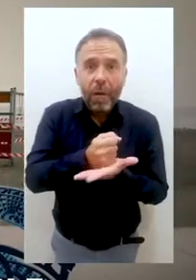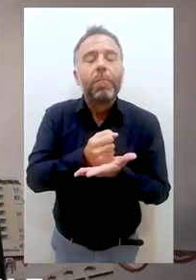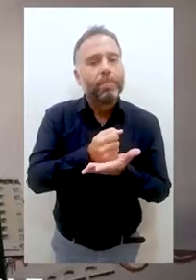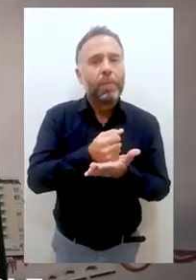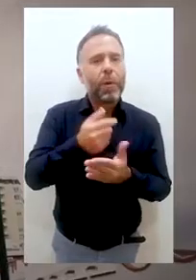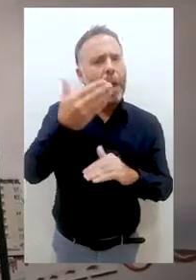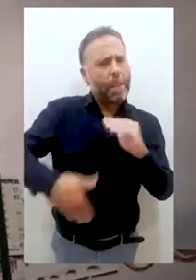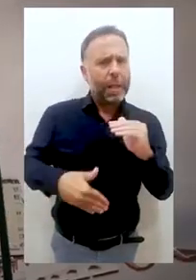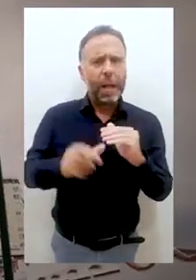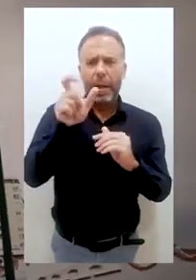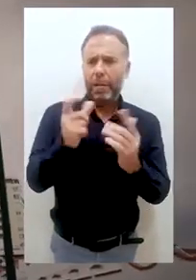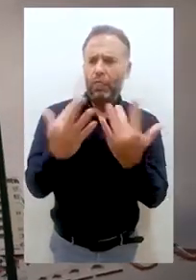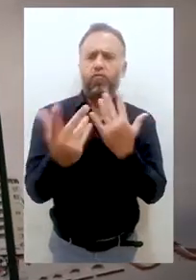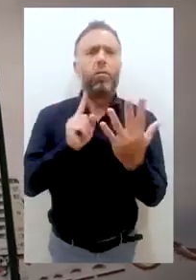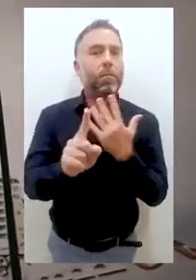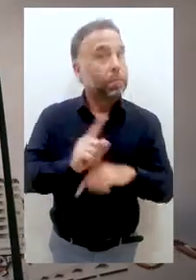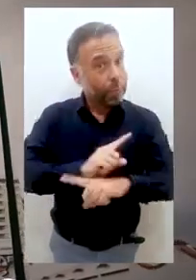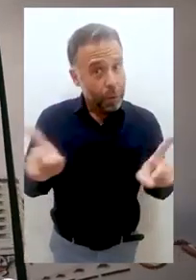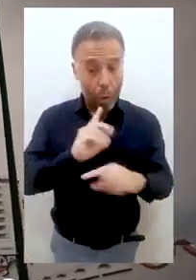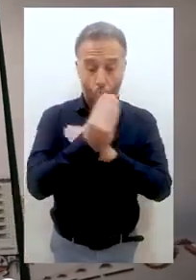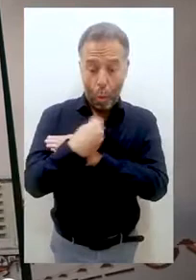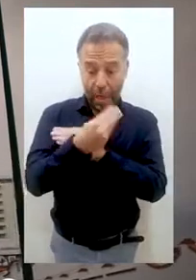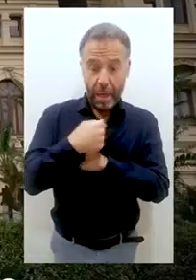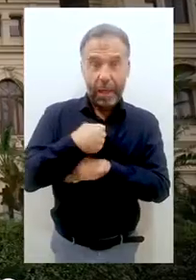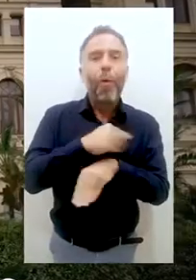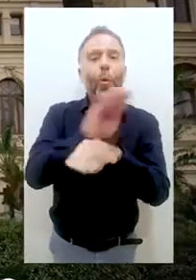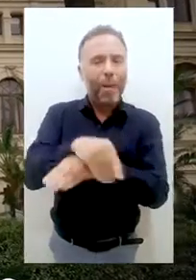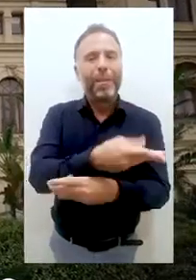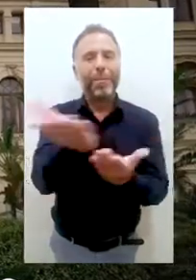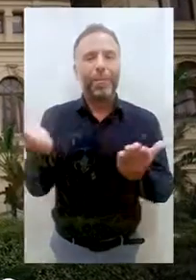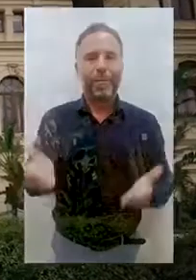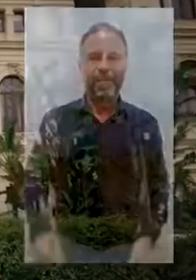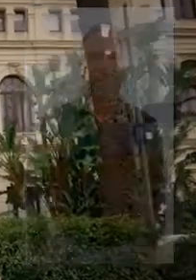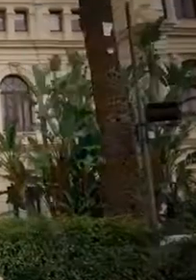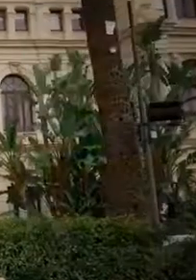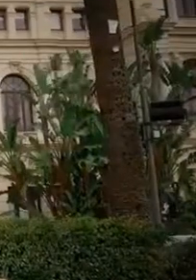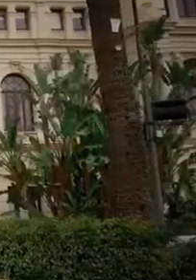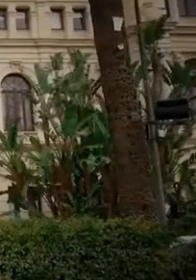aglomeraciones. Porque cuidando de ti, estás cuidando de todos.